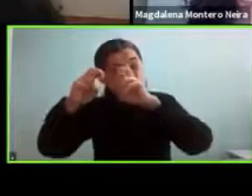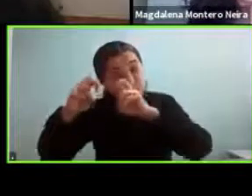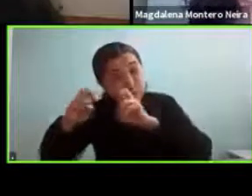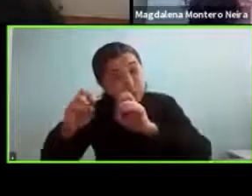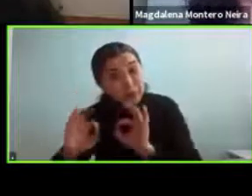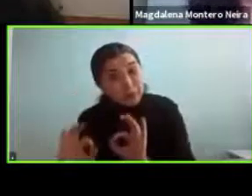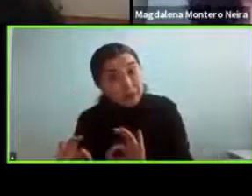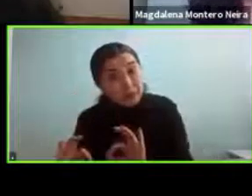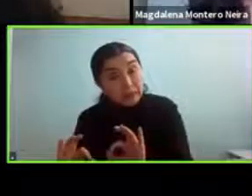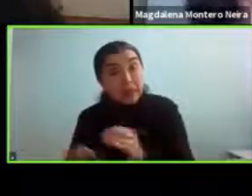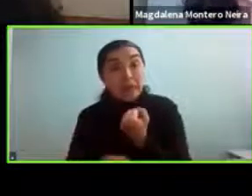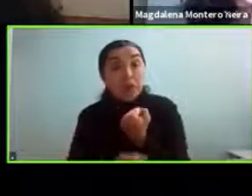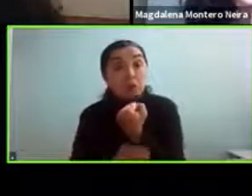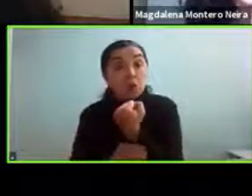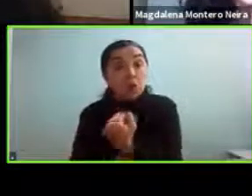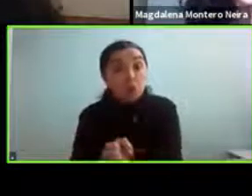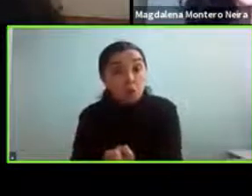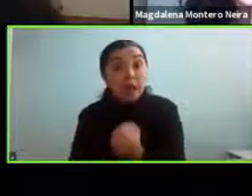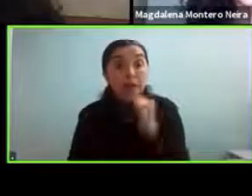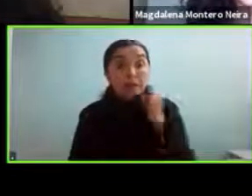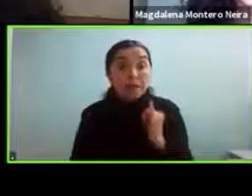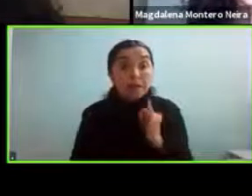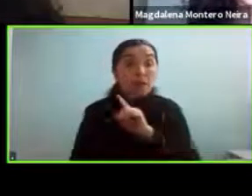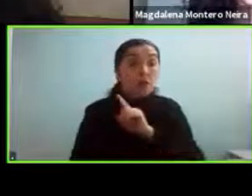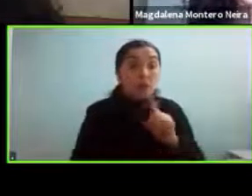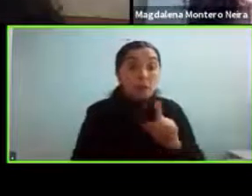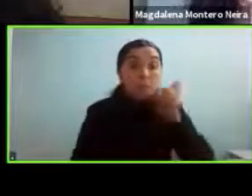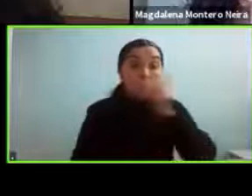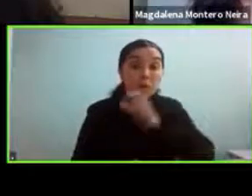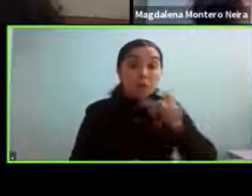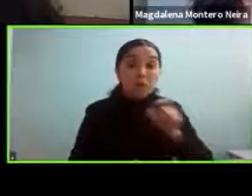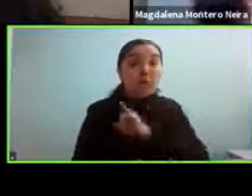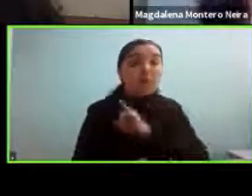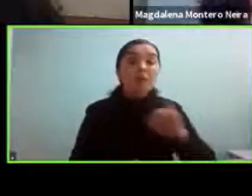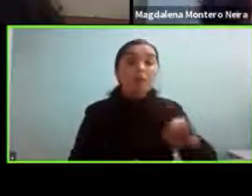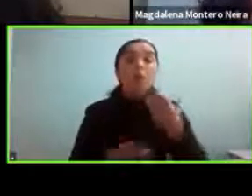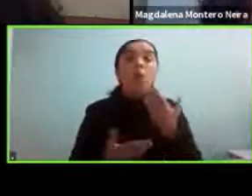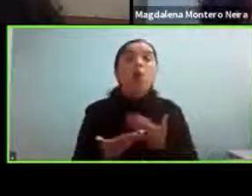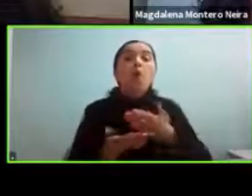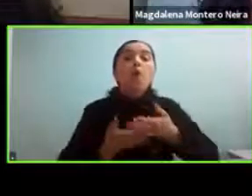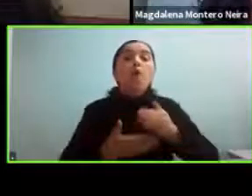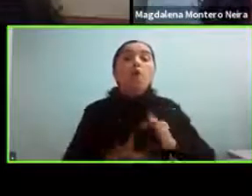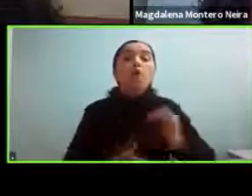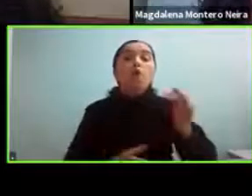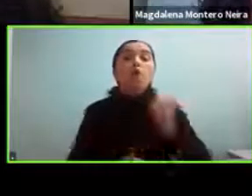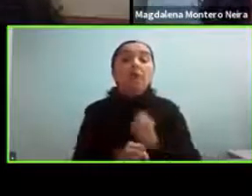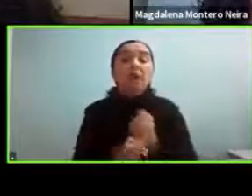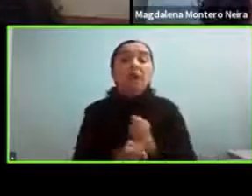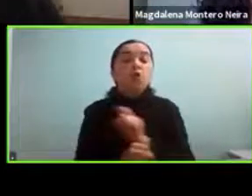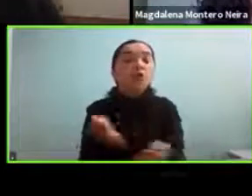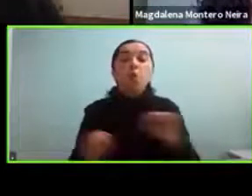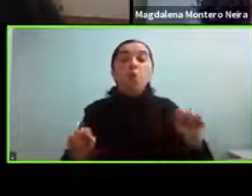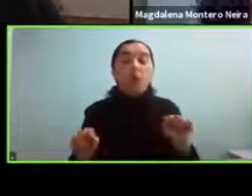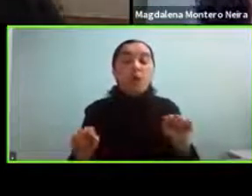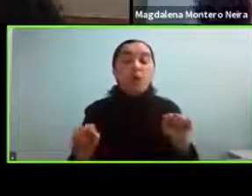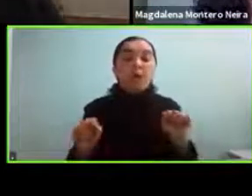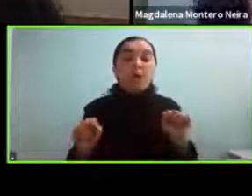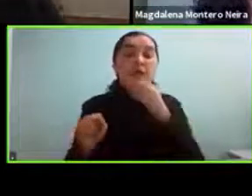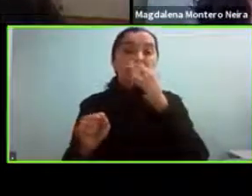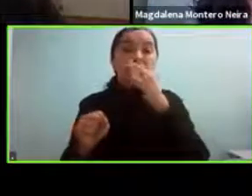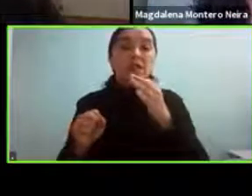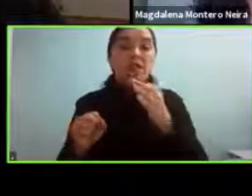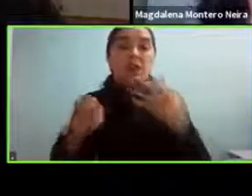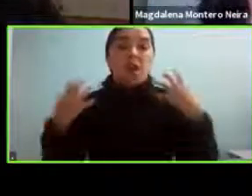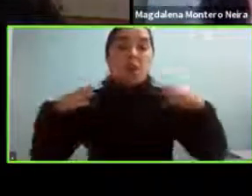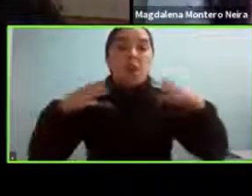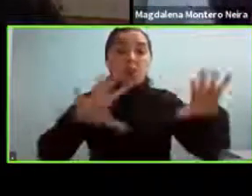le va a servir o no le va a servir y cómo qué recursos tiene para trabajar después no puede llegar y poner sobre el paciente creo yo